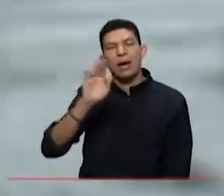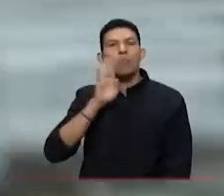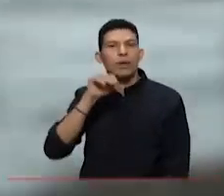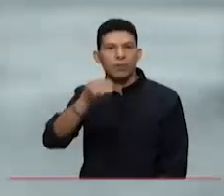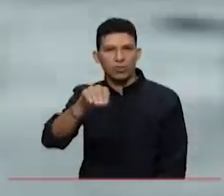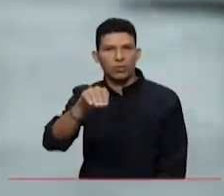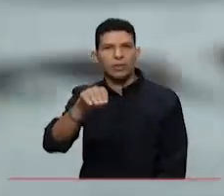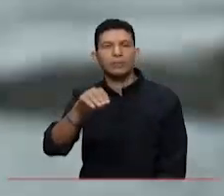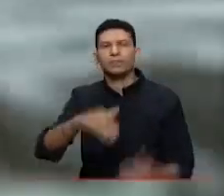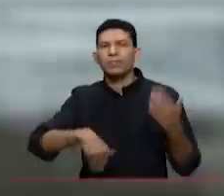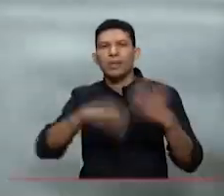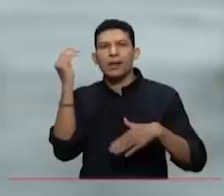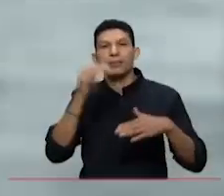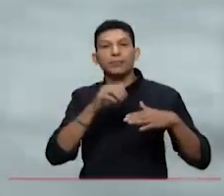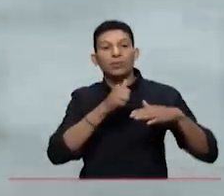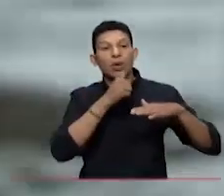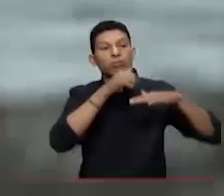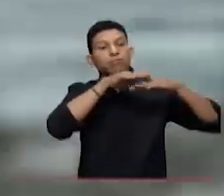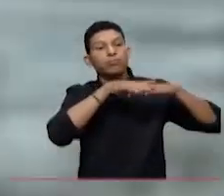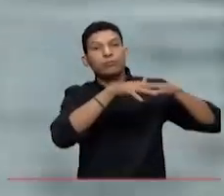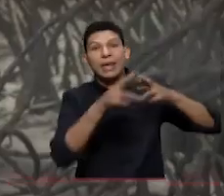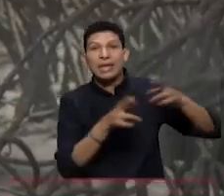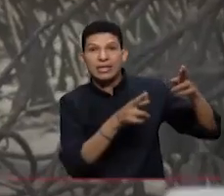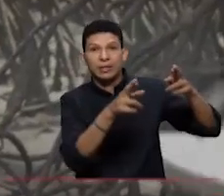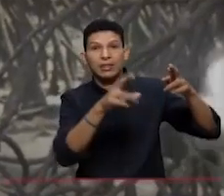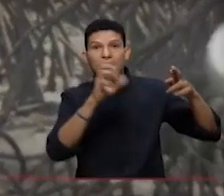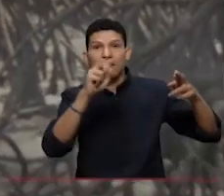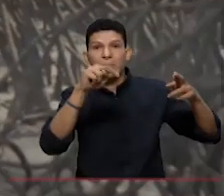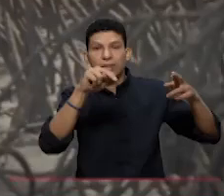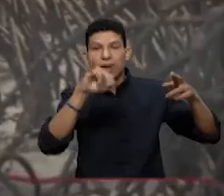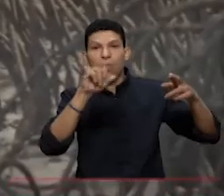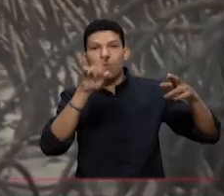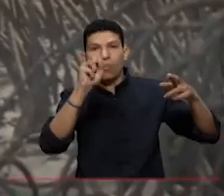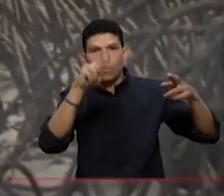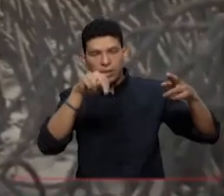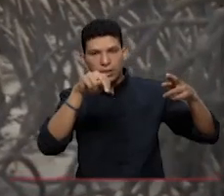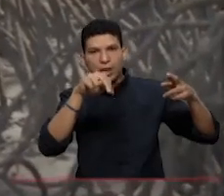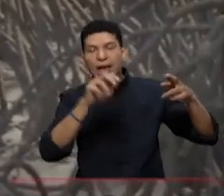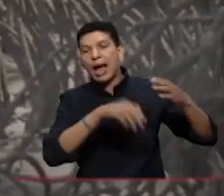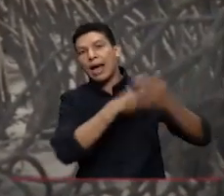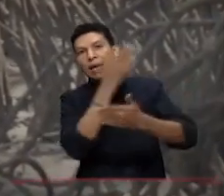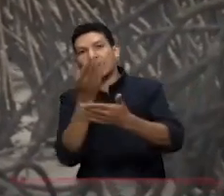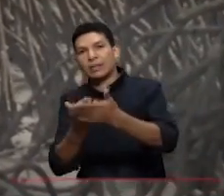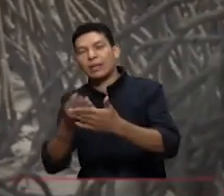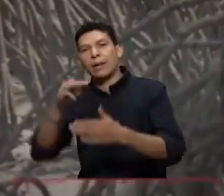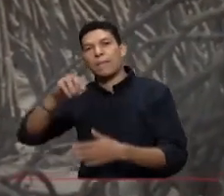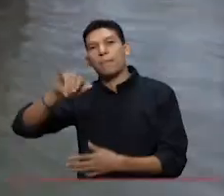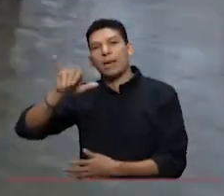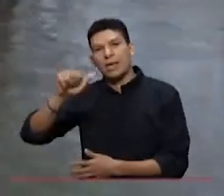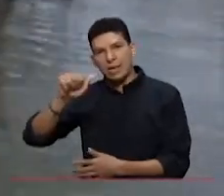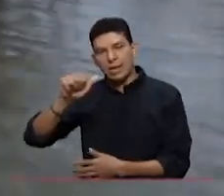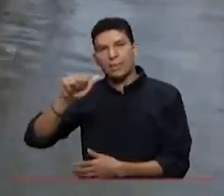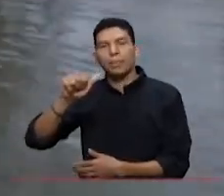desde la desembocadura del río San Juan hasta la desembocadura del río Naya,